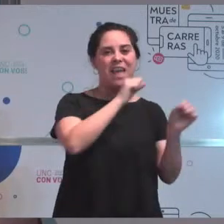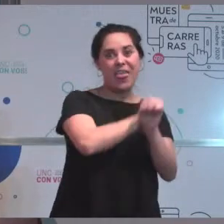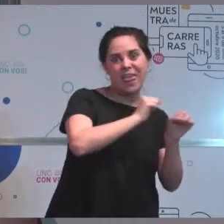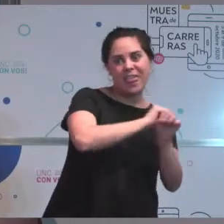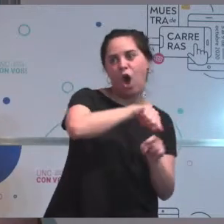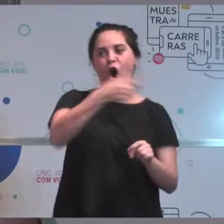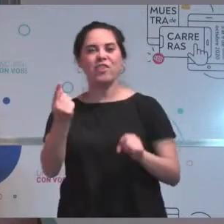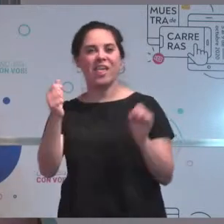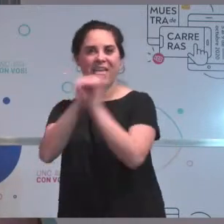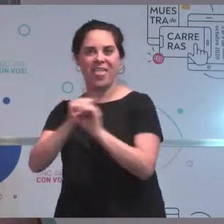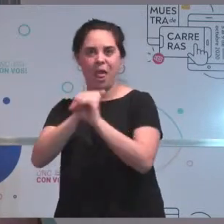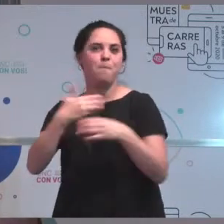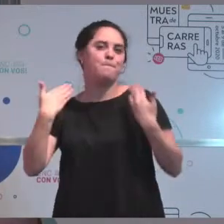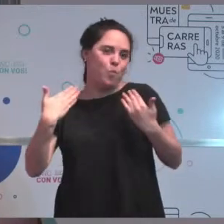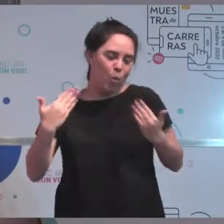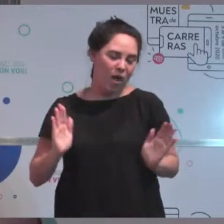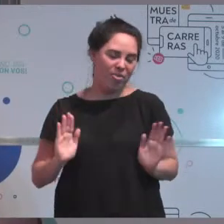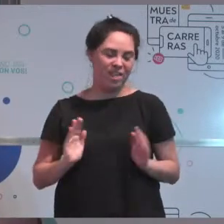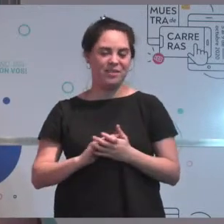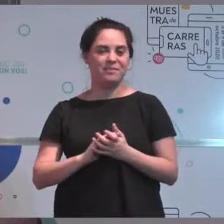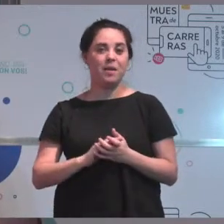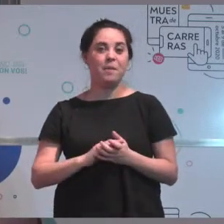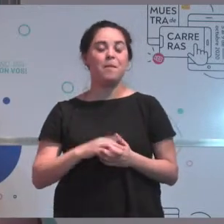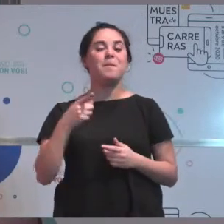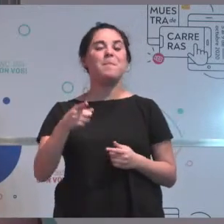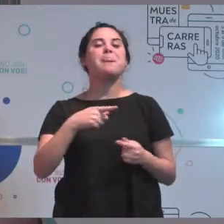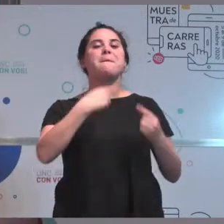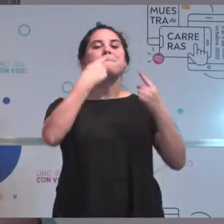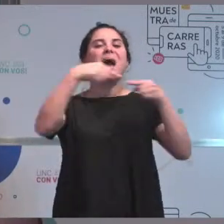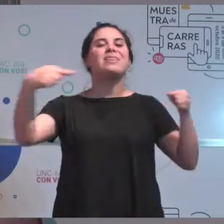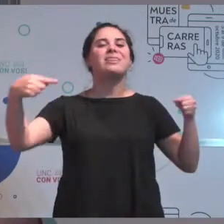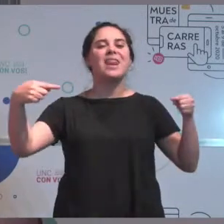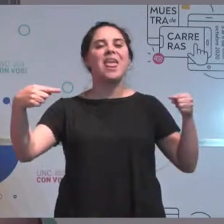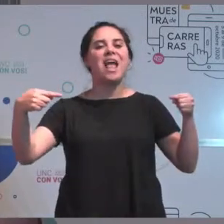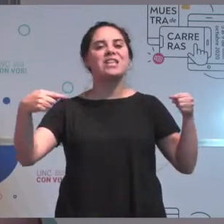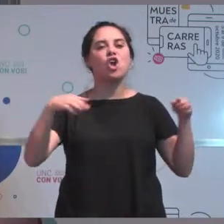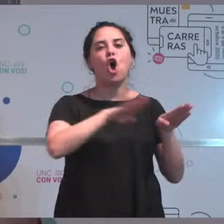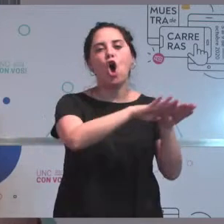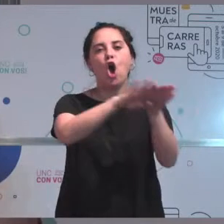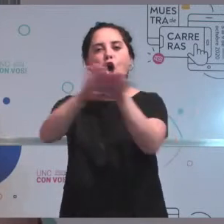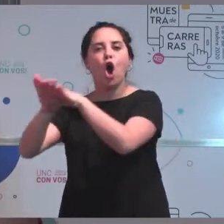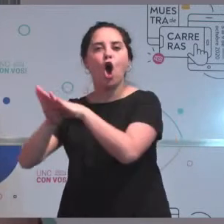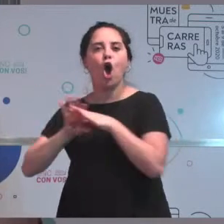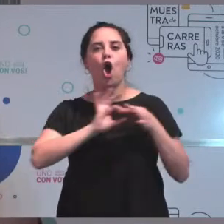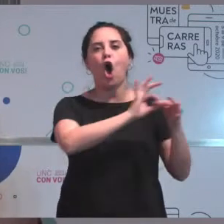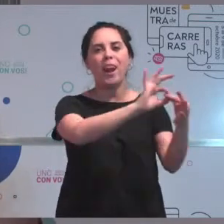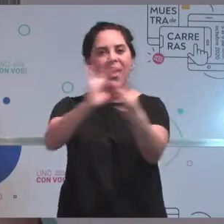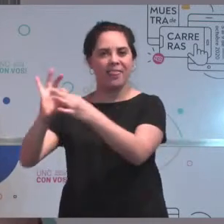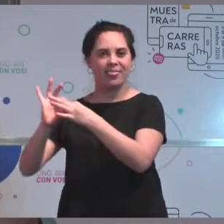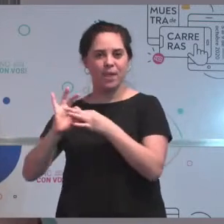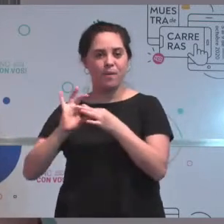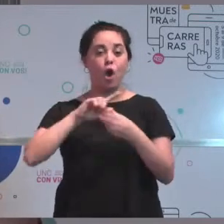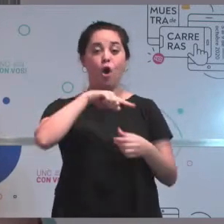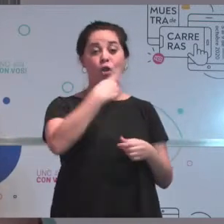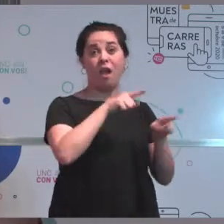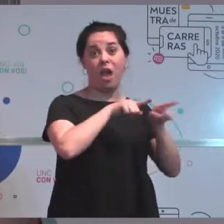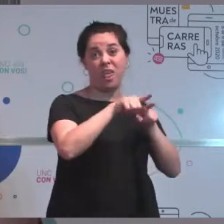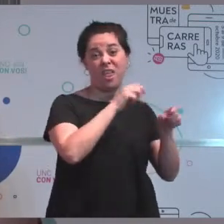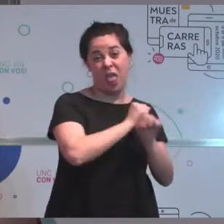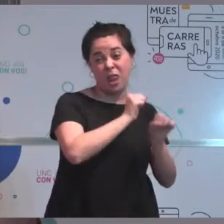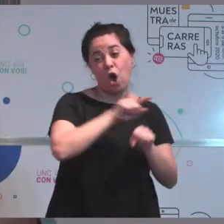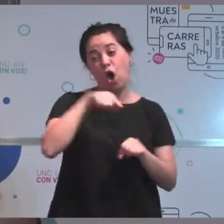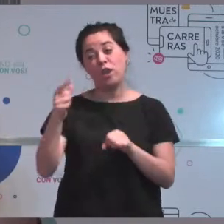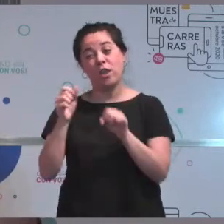reconocimiento de materias correlativas por parte de la otra carrera. Así que bueno, tenés dos años